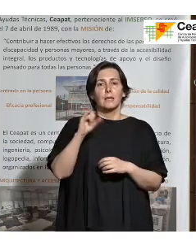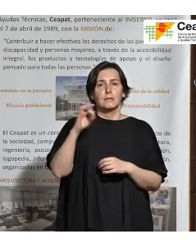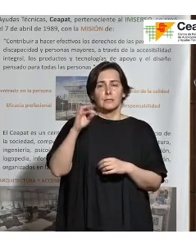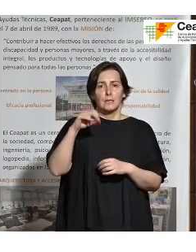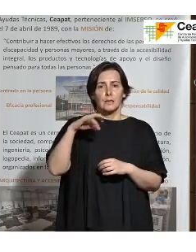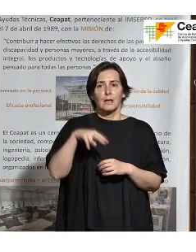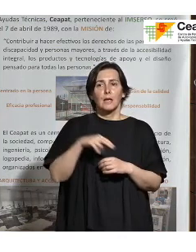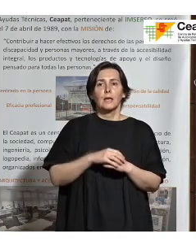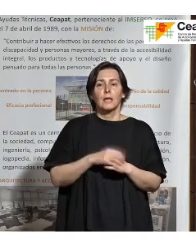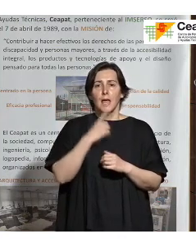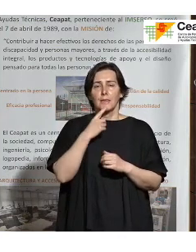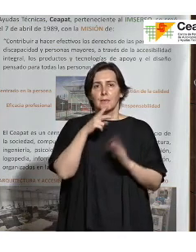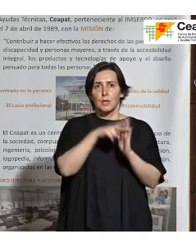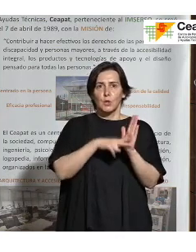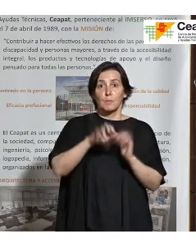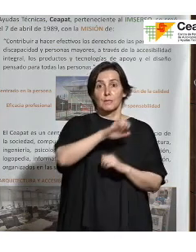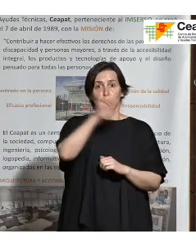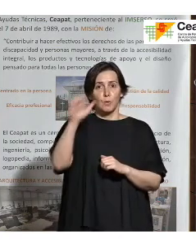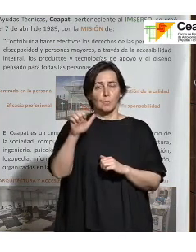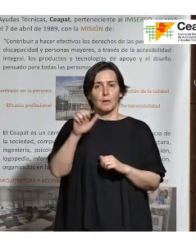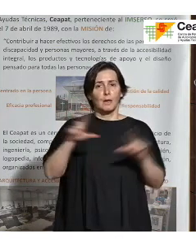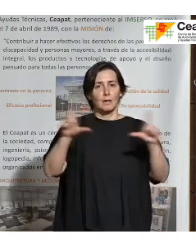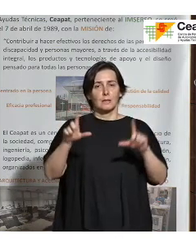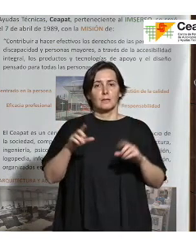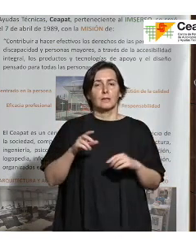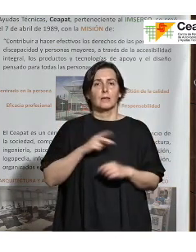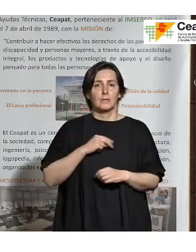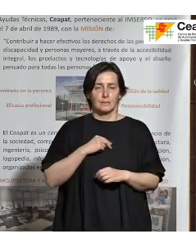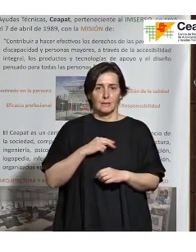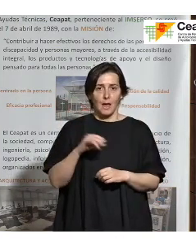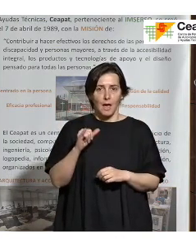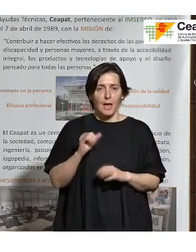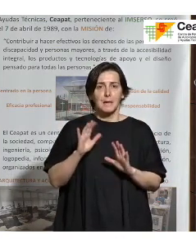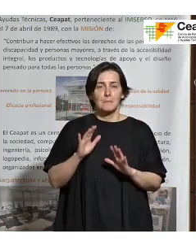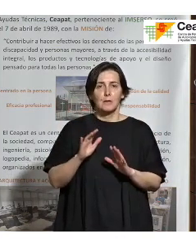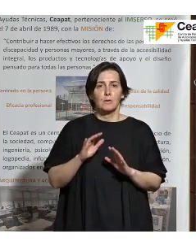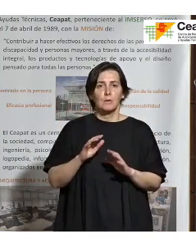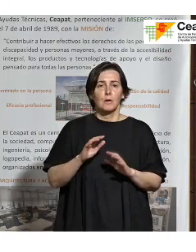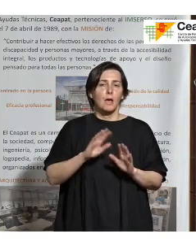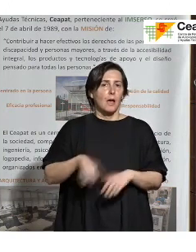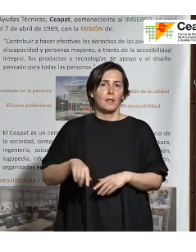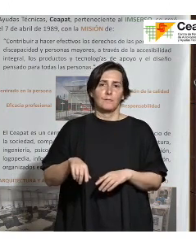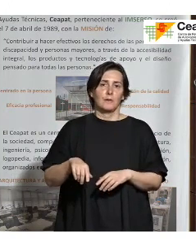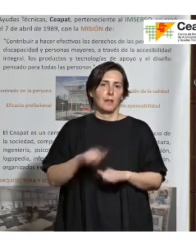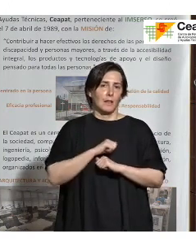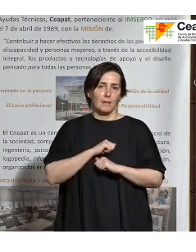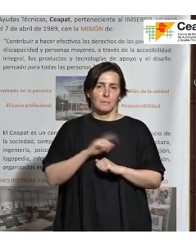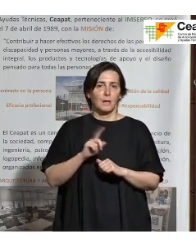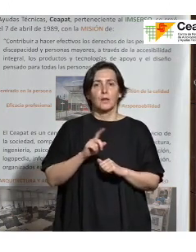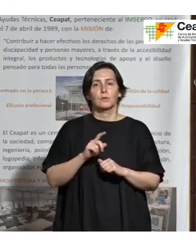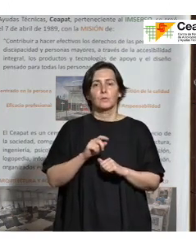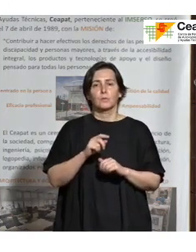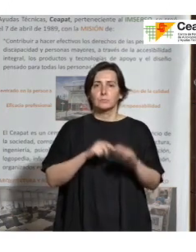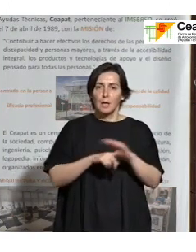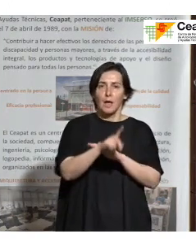que había unas normas europeas de teleasistencia pero que al final se decidió no esperar y avanzar desde la parte desde la